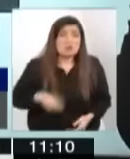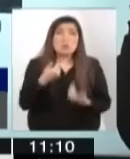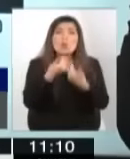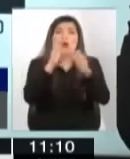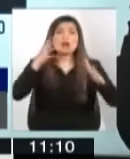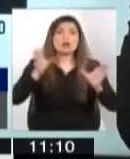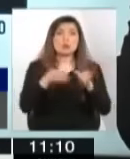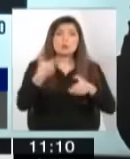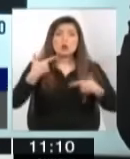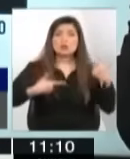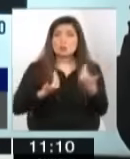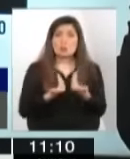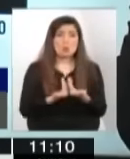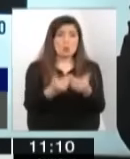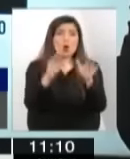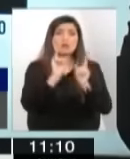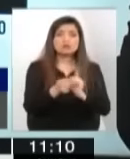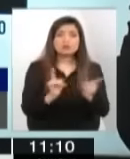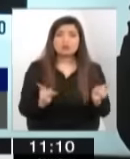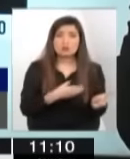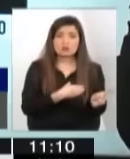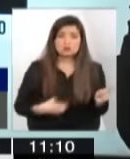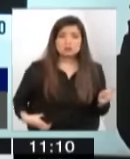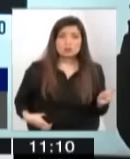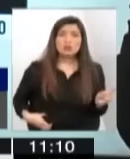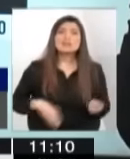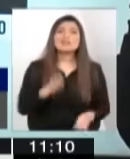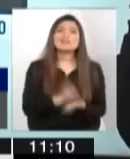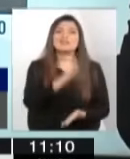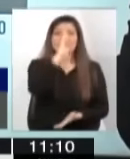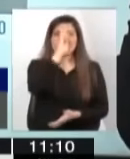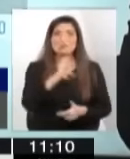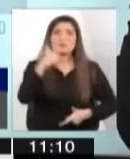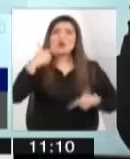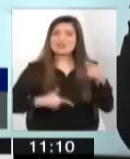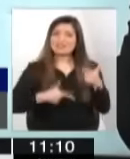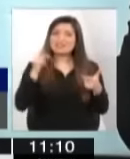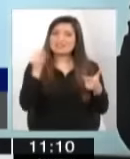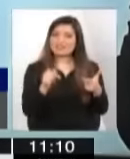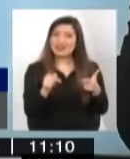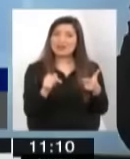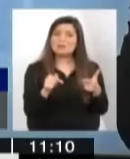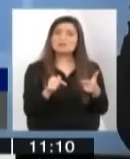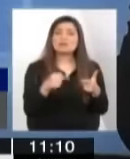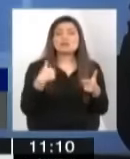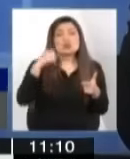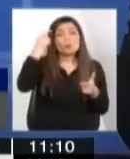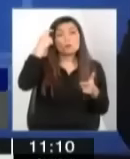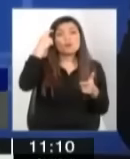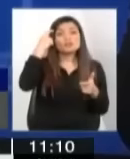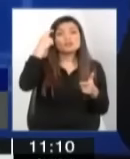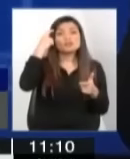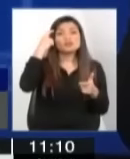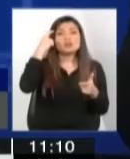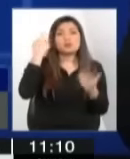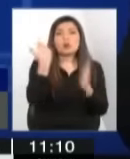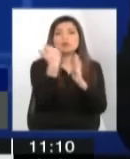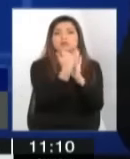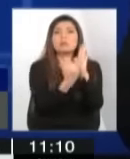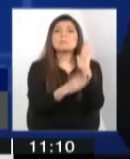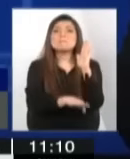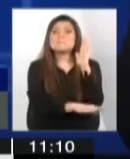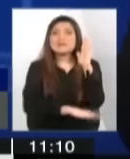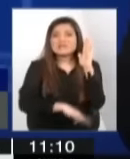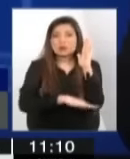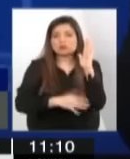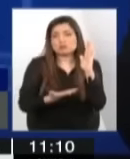sea el que esté dirigiendo este organismo, tiene que respetar esa política que me imagino que tiene que tener rangos mínimos que protejan a los niños.